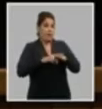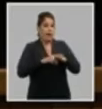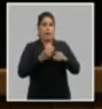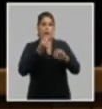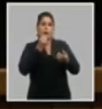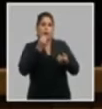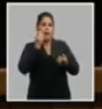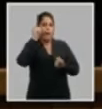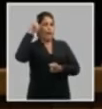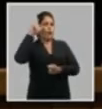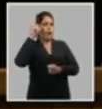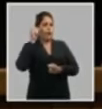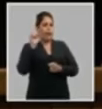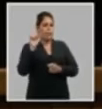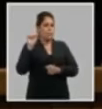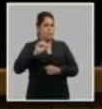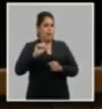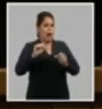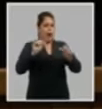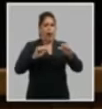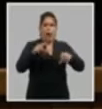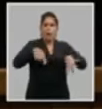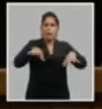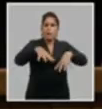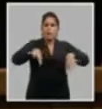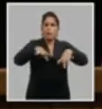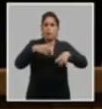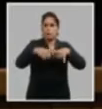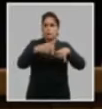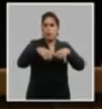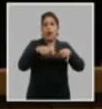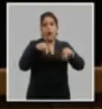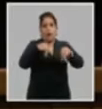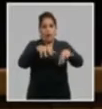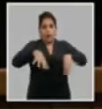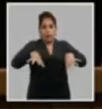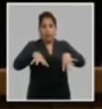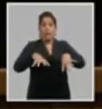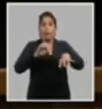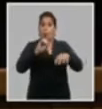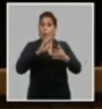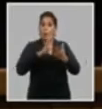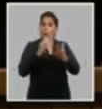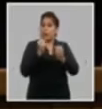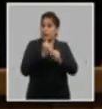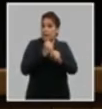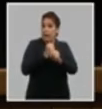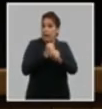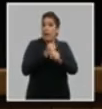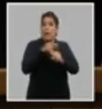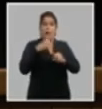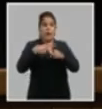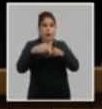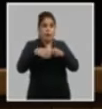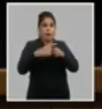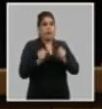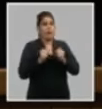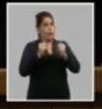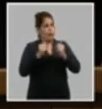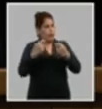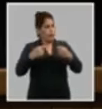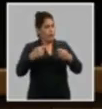política y biológica en todos los escenarios y formas optimizar el empleo de los recursos y las fuerzas